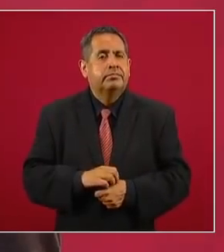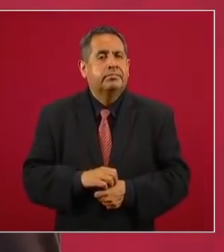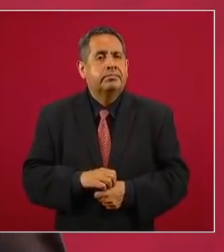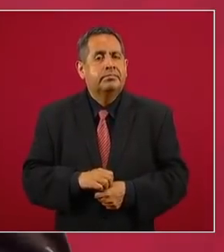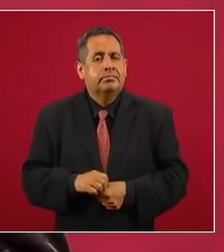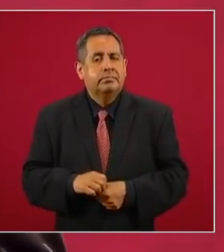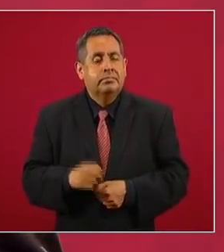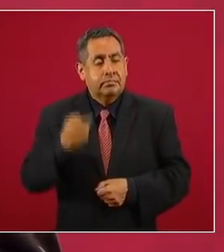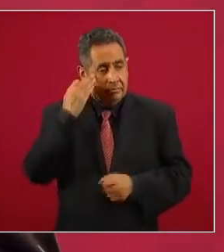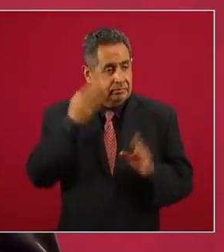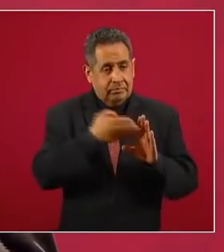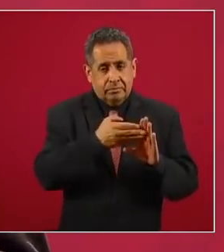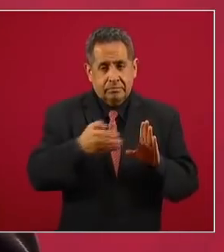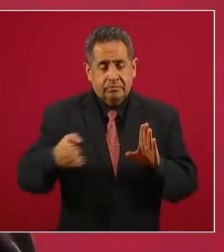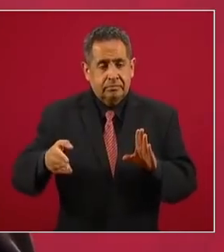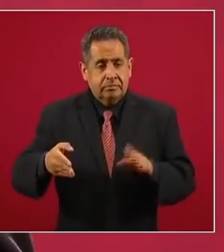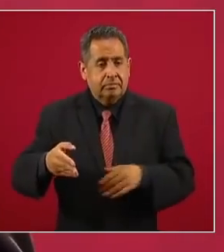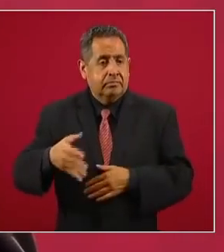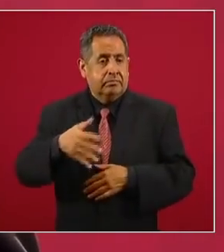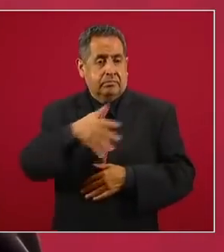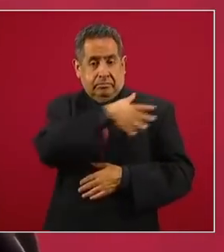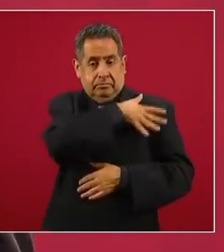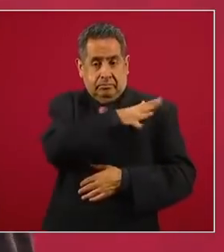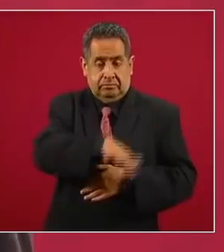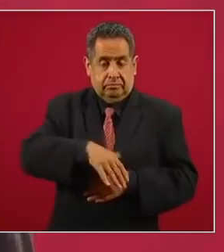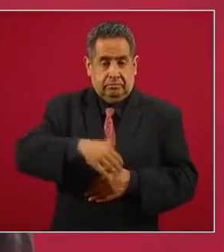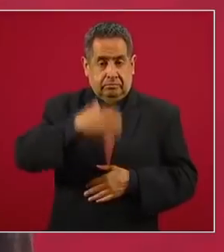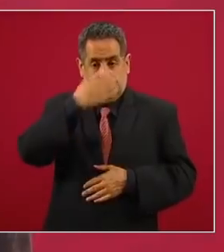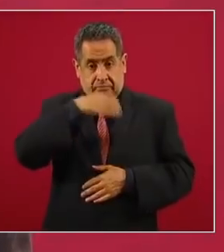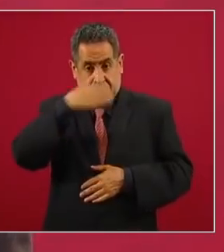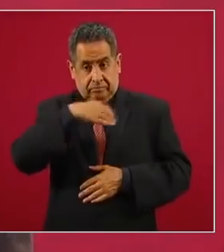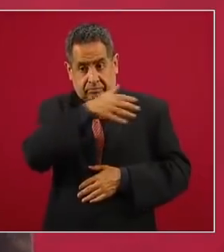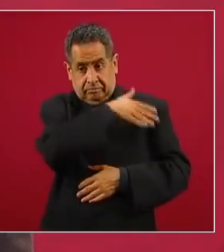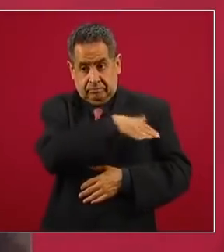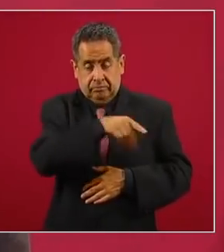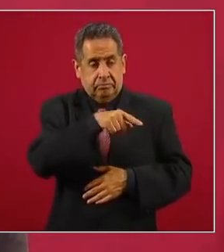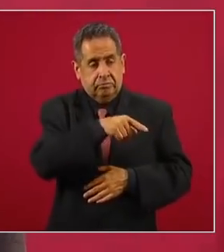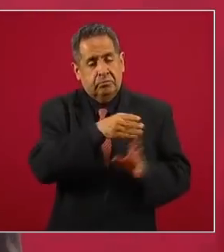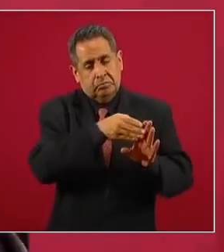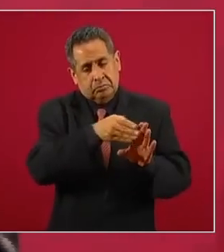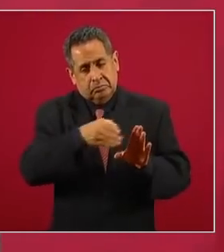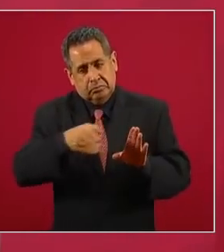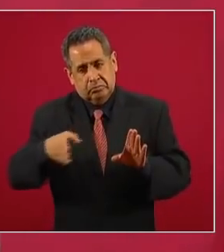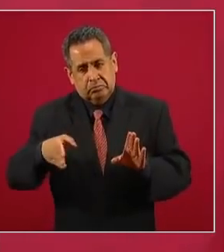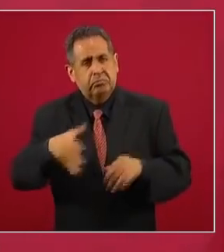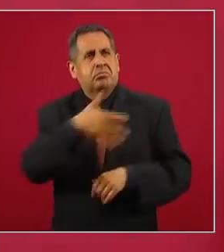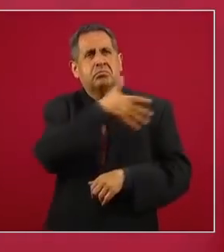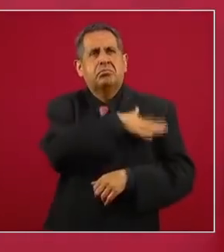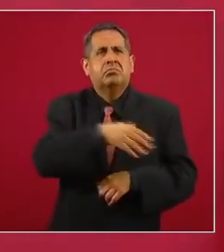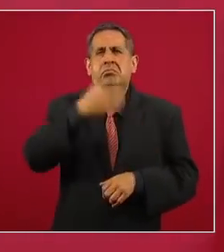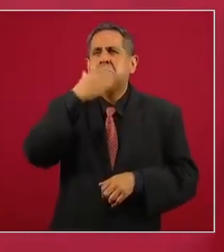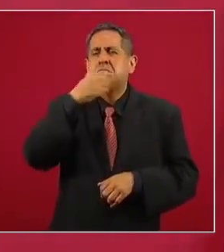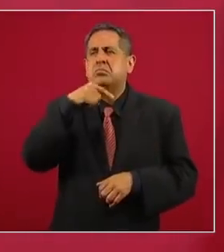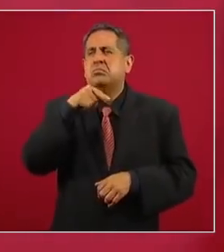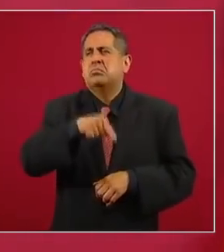Durante el gobierno del general Cárdenas, el general Cárdenas